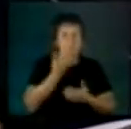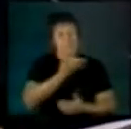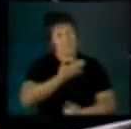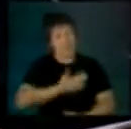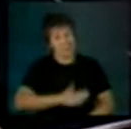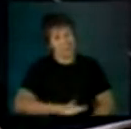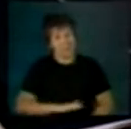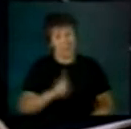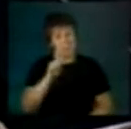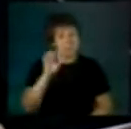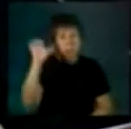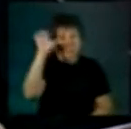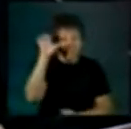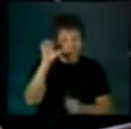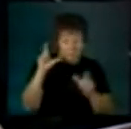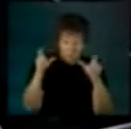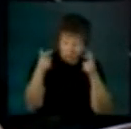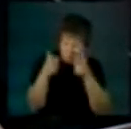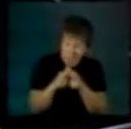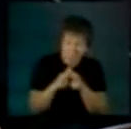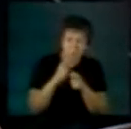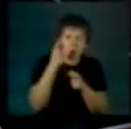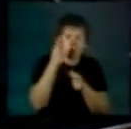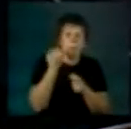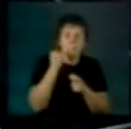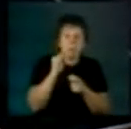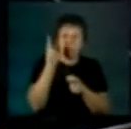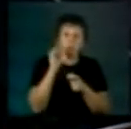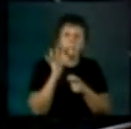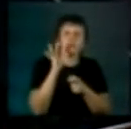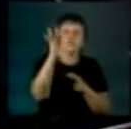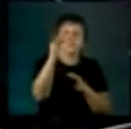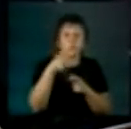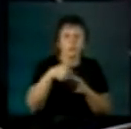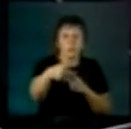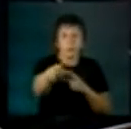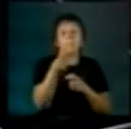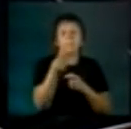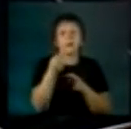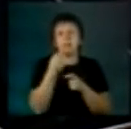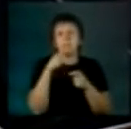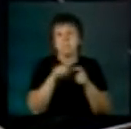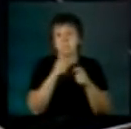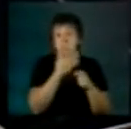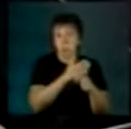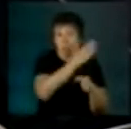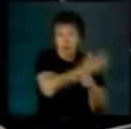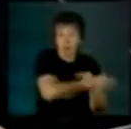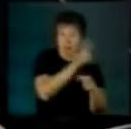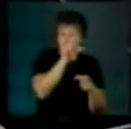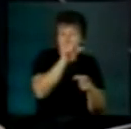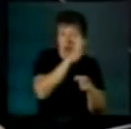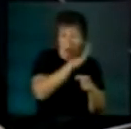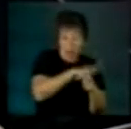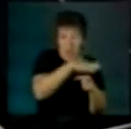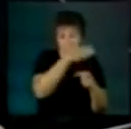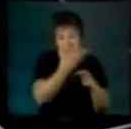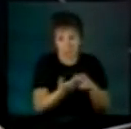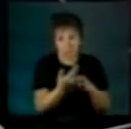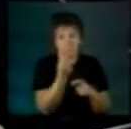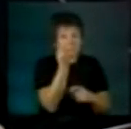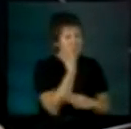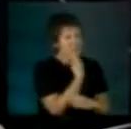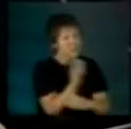macroeconomía prolija es un prerequisito para todo lo demás. Seremos serios en la administración del